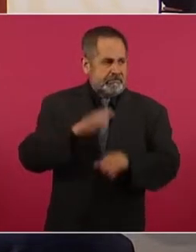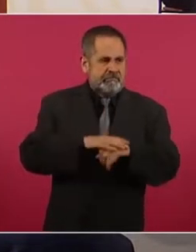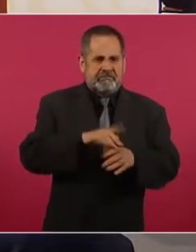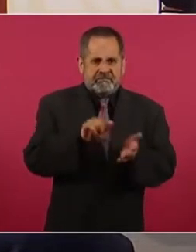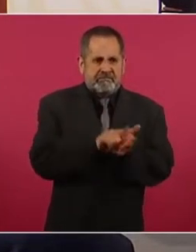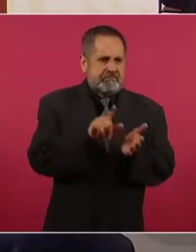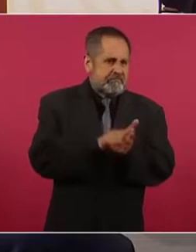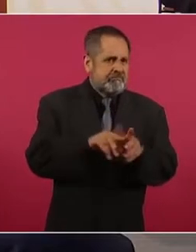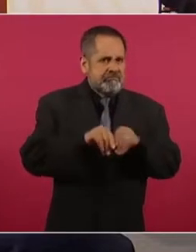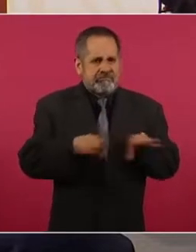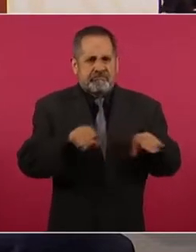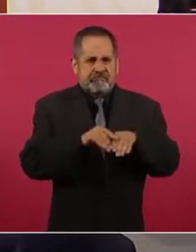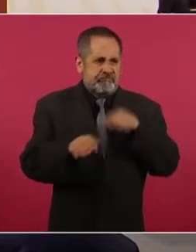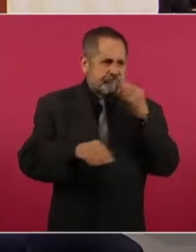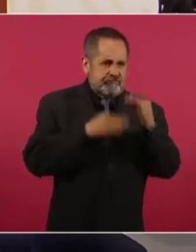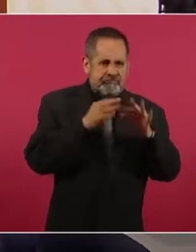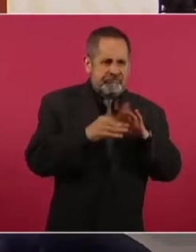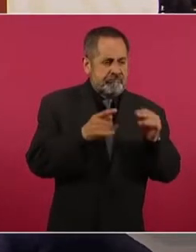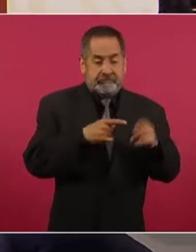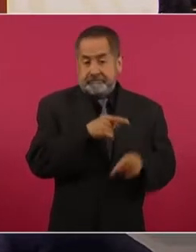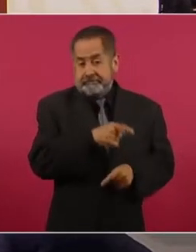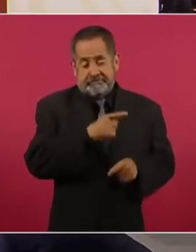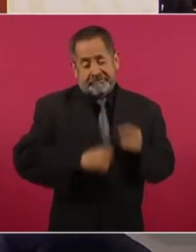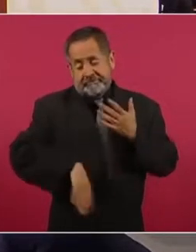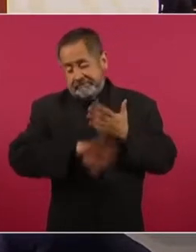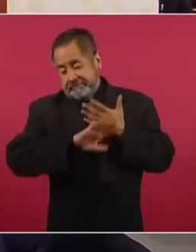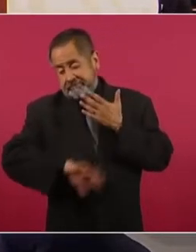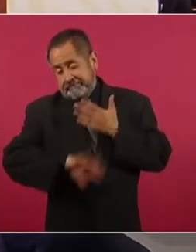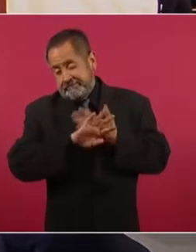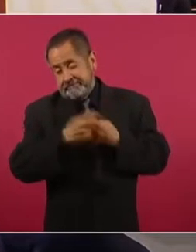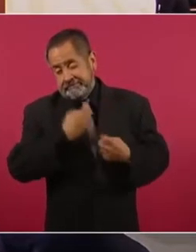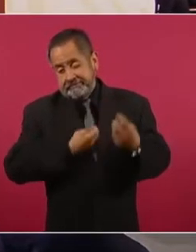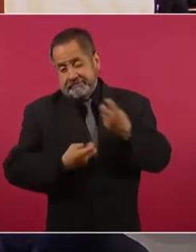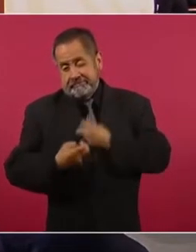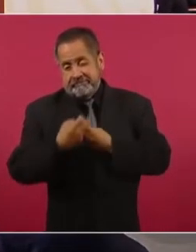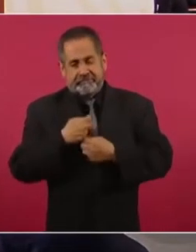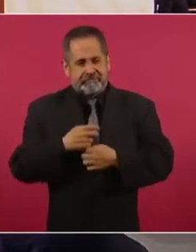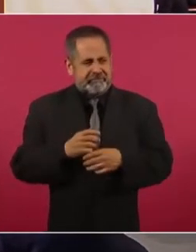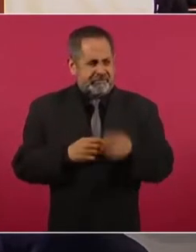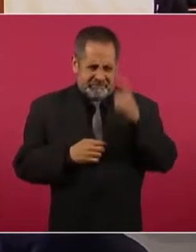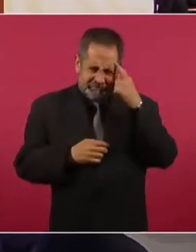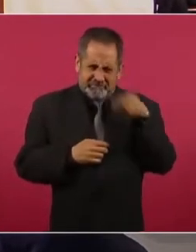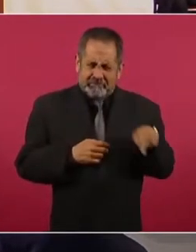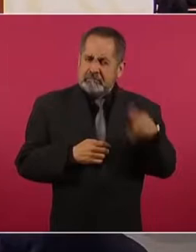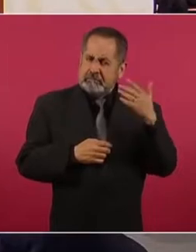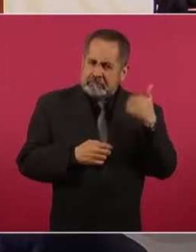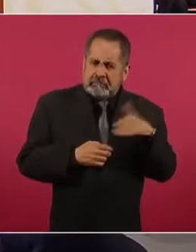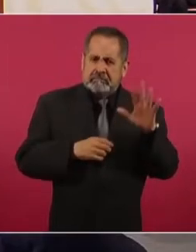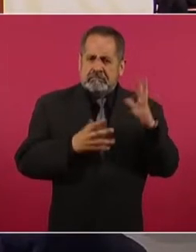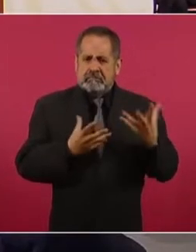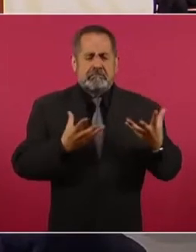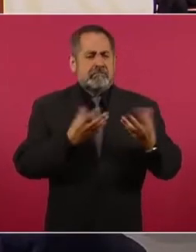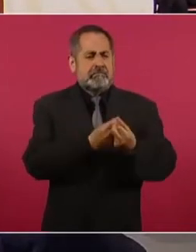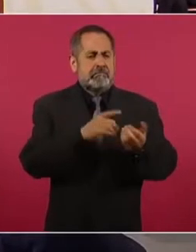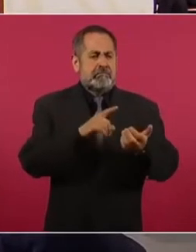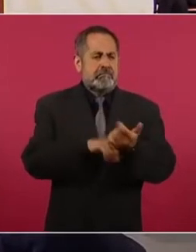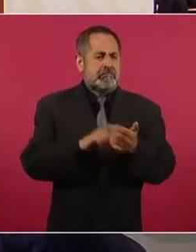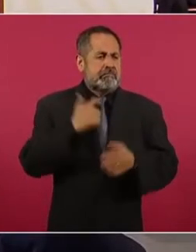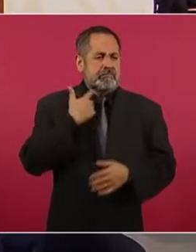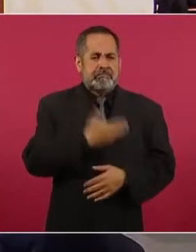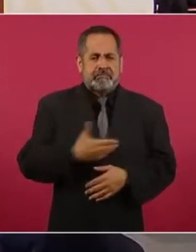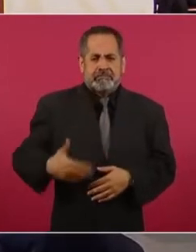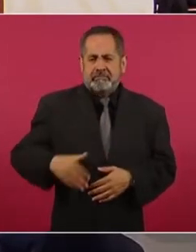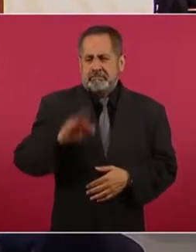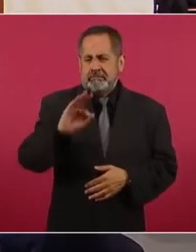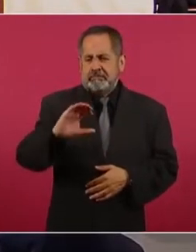en contra nuestra. Creo que estuvo un cargo con Felipe Calderón, ¿qué fue?